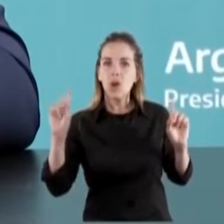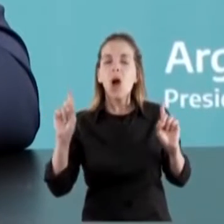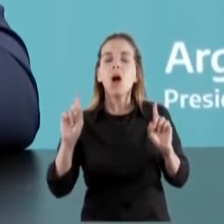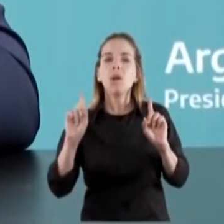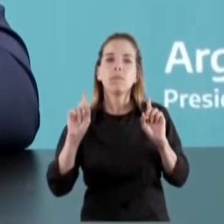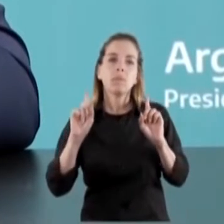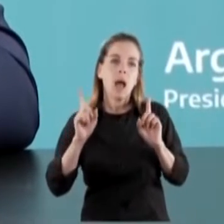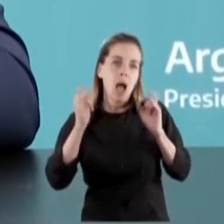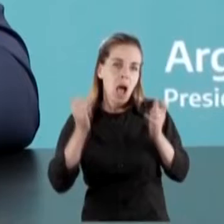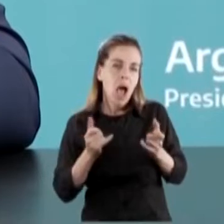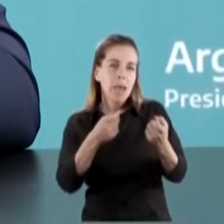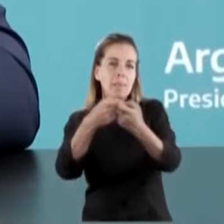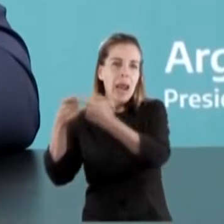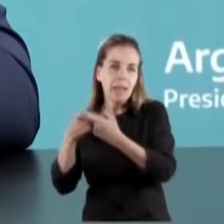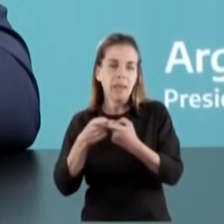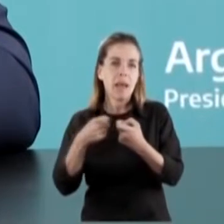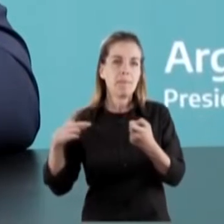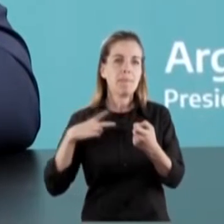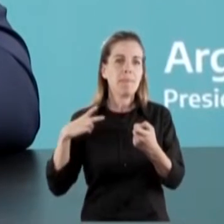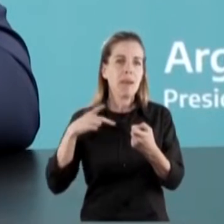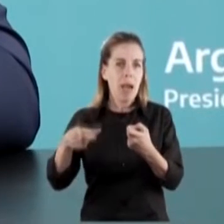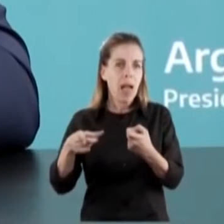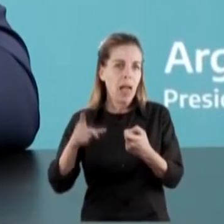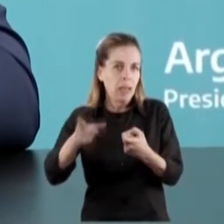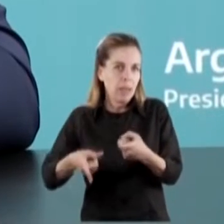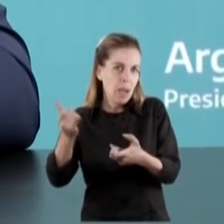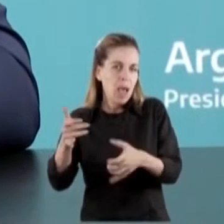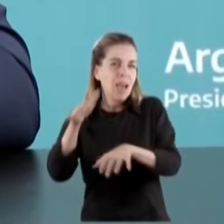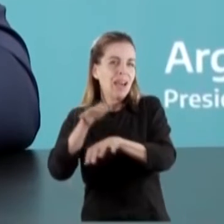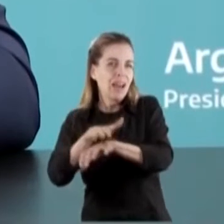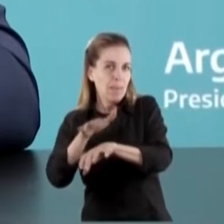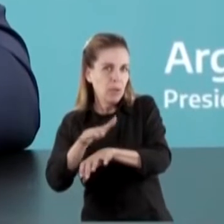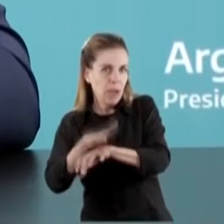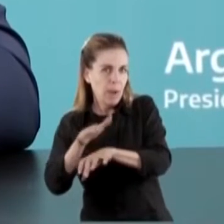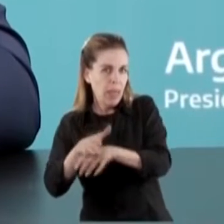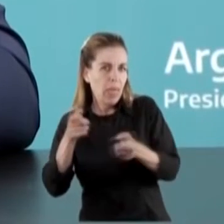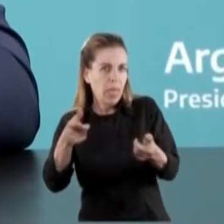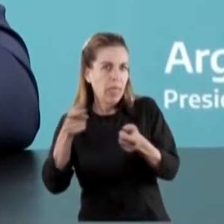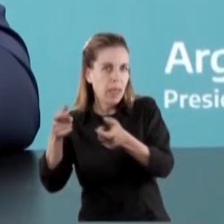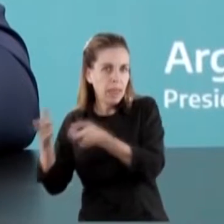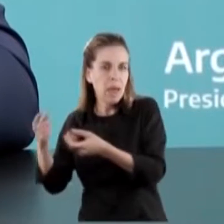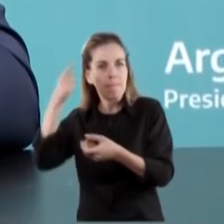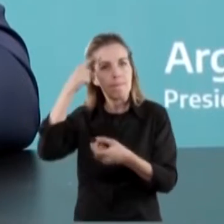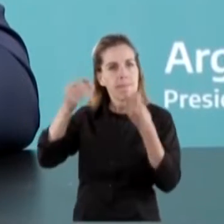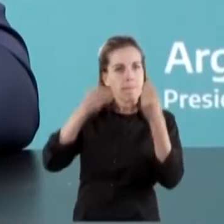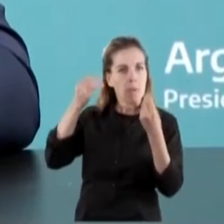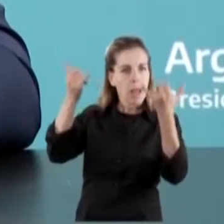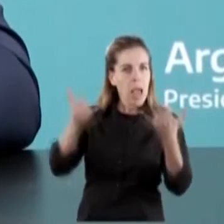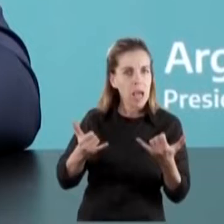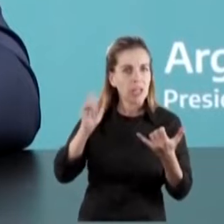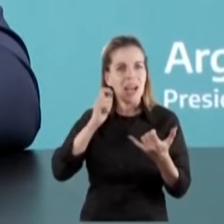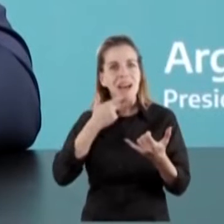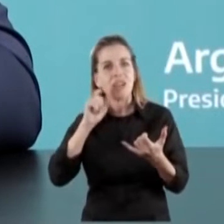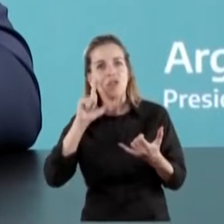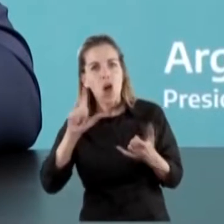privados que también tienen una enorme responsabilidad en el abastecimiento y provisión de gasoil en sus